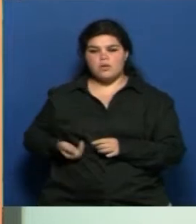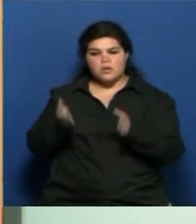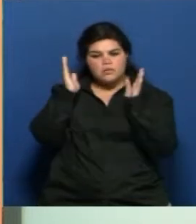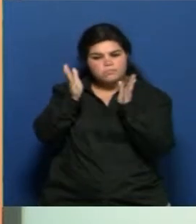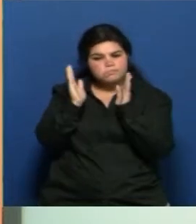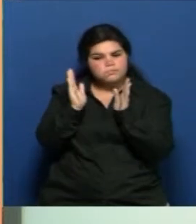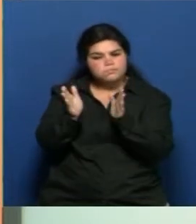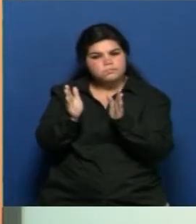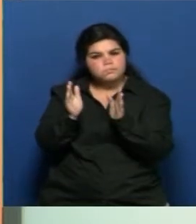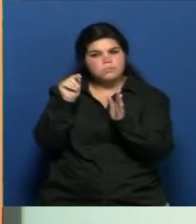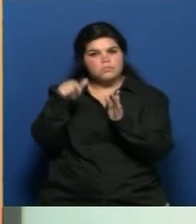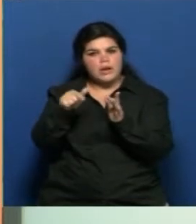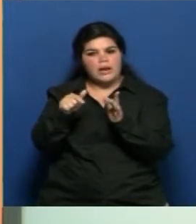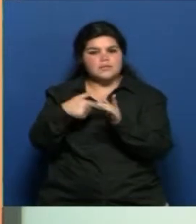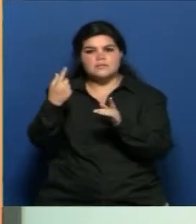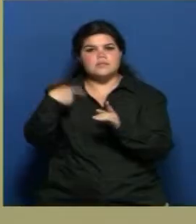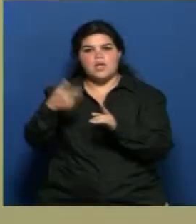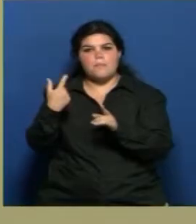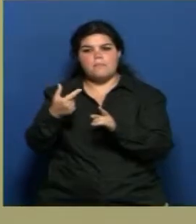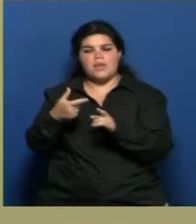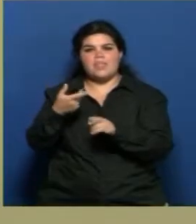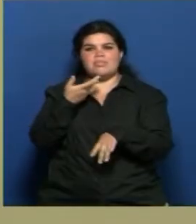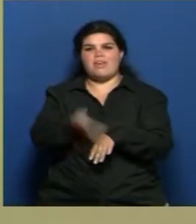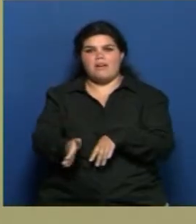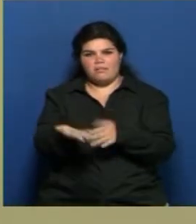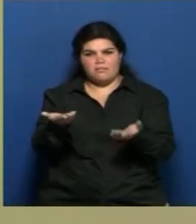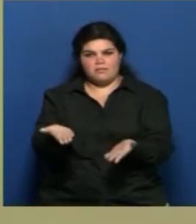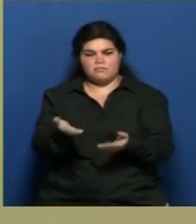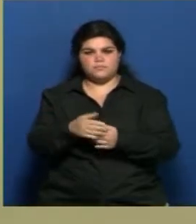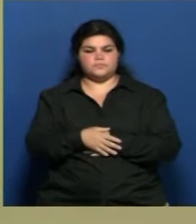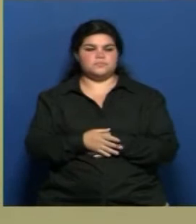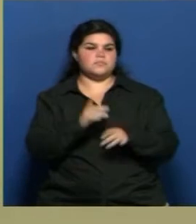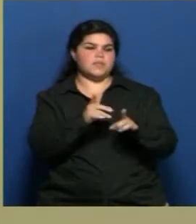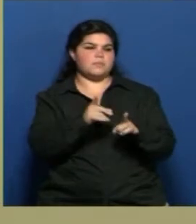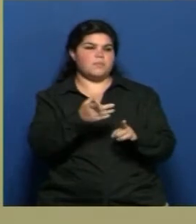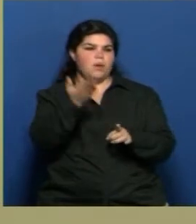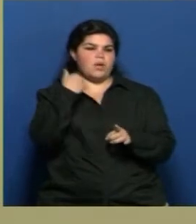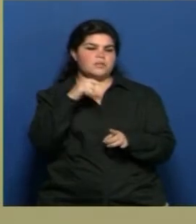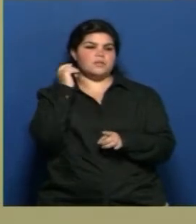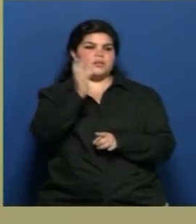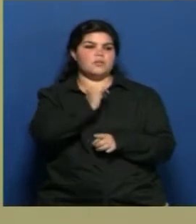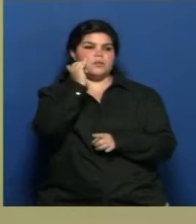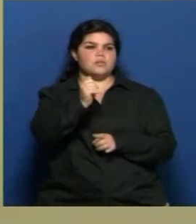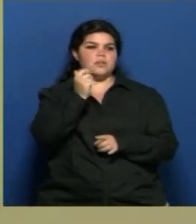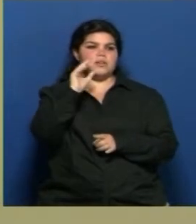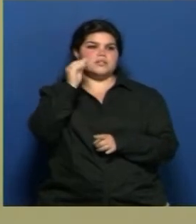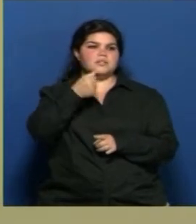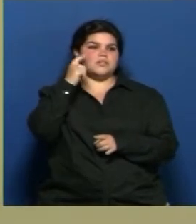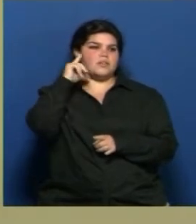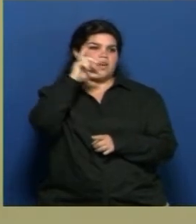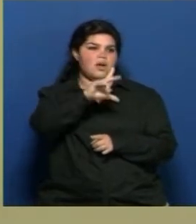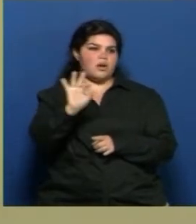no adelante, de esas acciones. Claro. Como, por ejemplo, recién citábamos lo que pasa en el Chayao. Hay muchos barrios que se